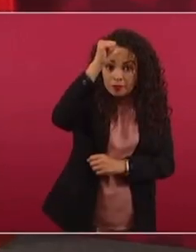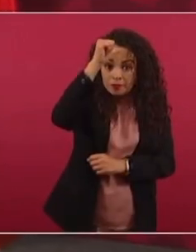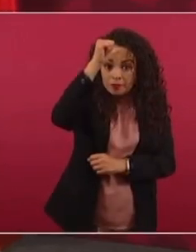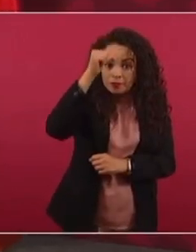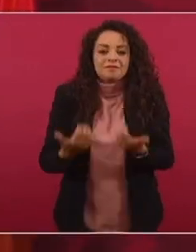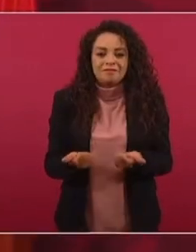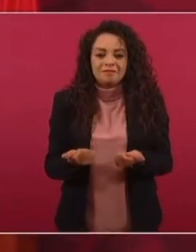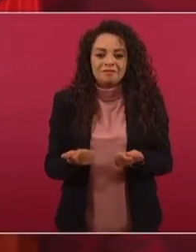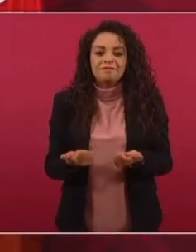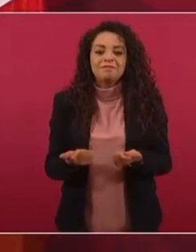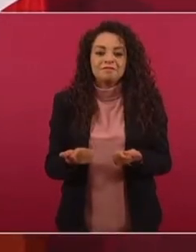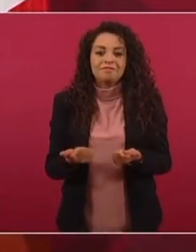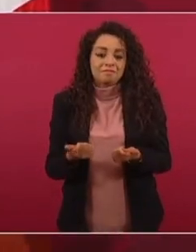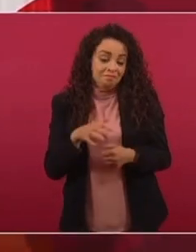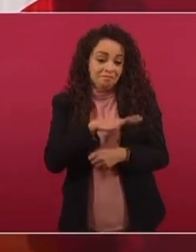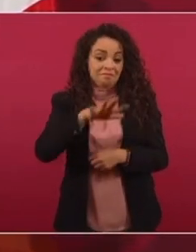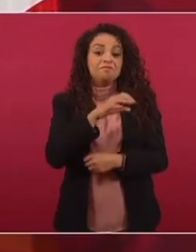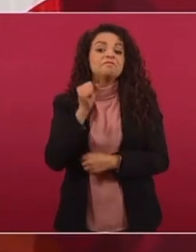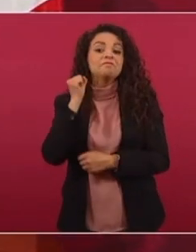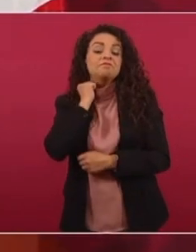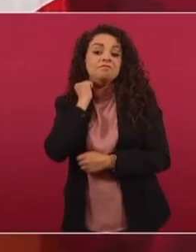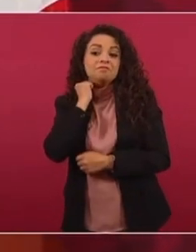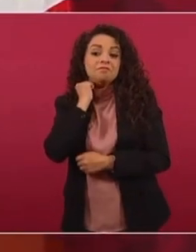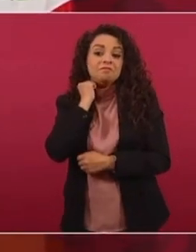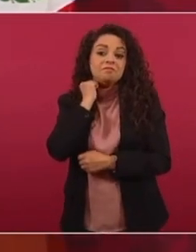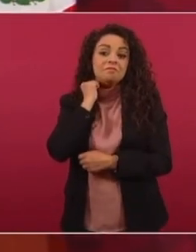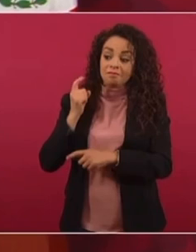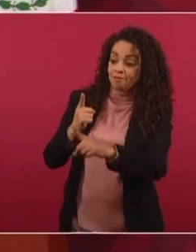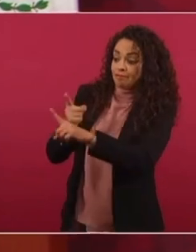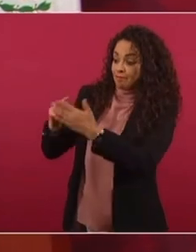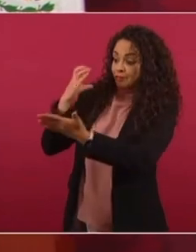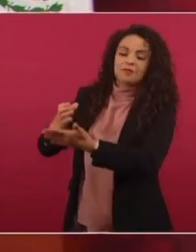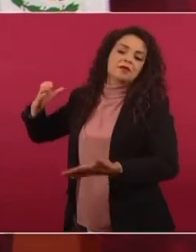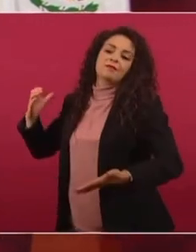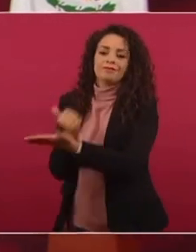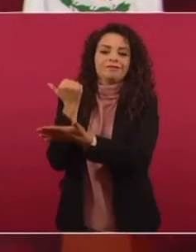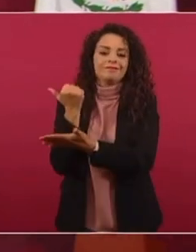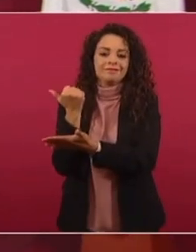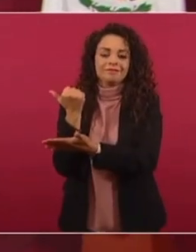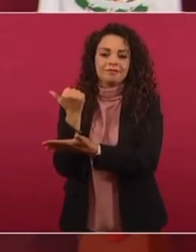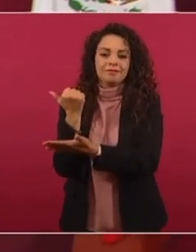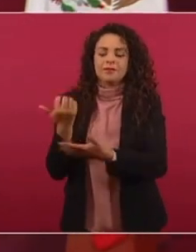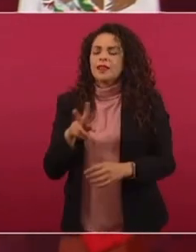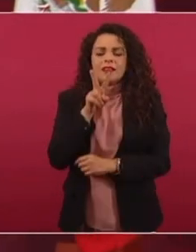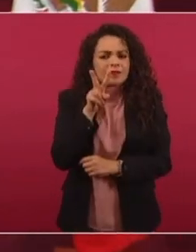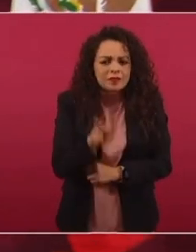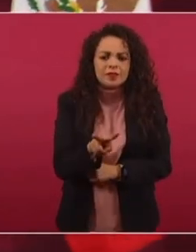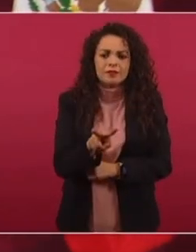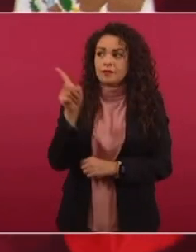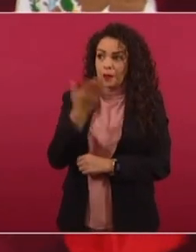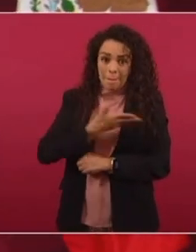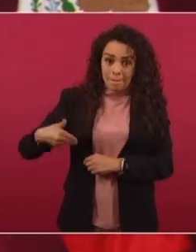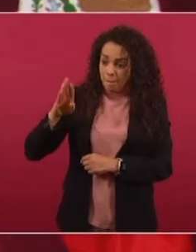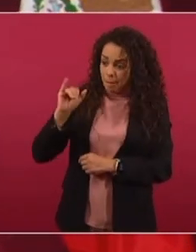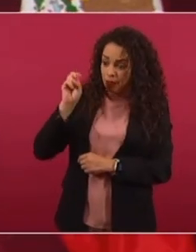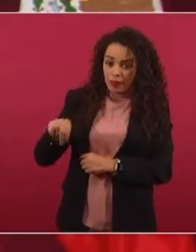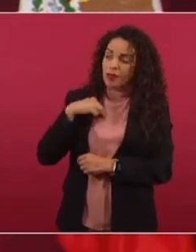entonces gana el Senado el Partido Republicano. Entonces, entiendo perfectamente al presidente Biden,